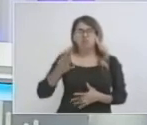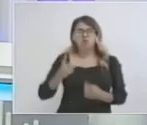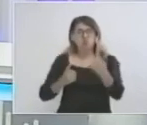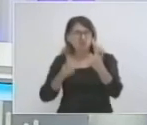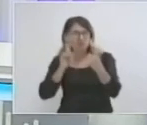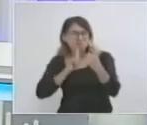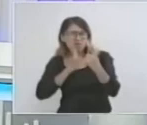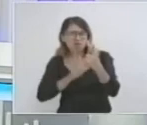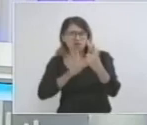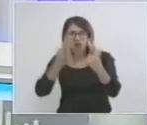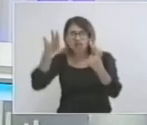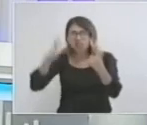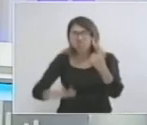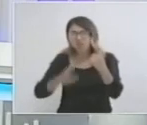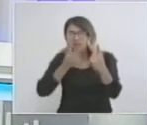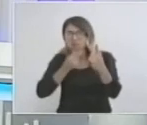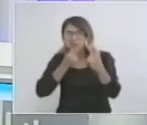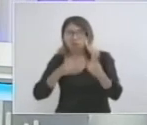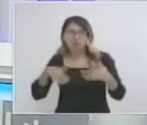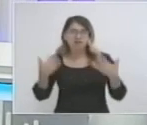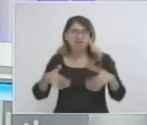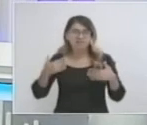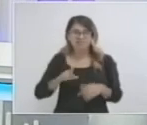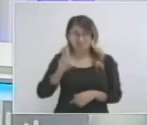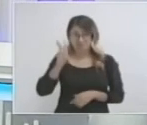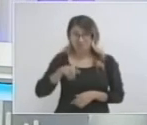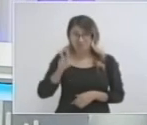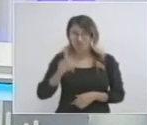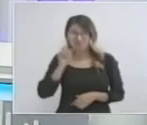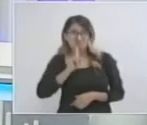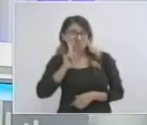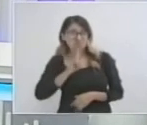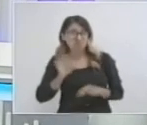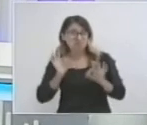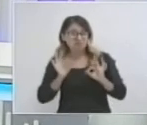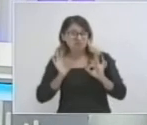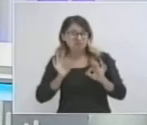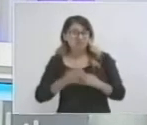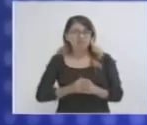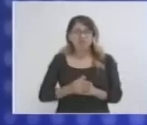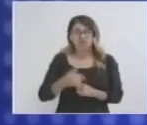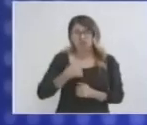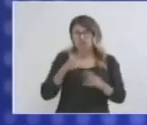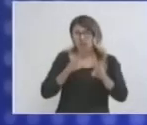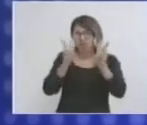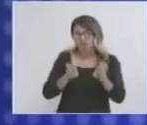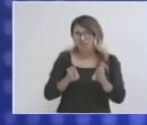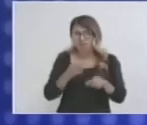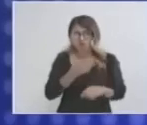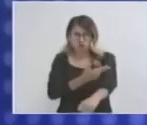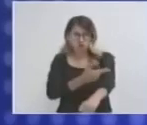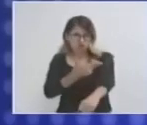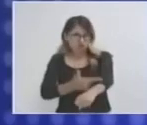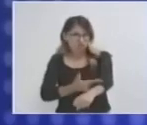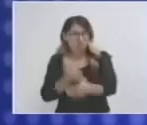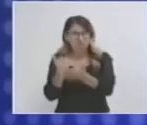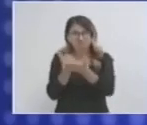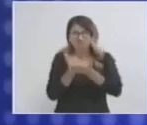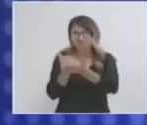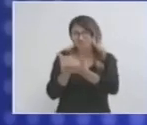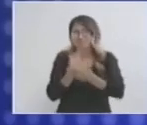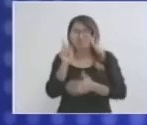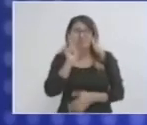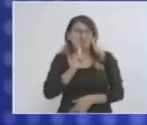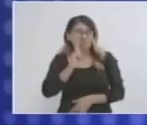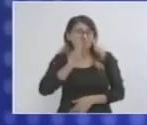contentos y motivados de tener mujeres en nuestro equipo, es un tema que de veras te lo digo de corazón, sí nos ayuda muchísimo